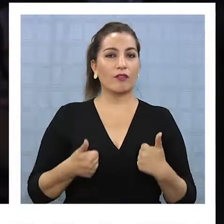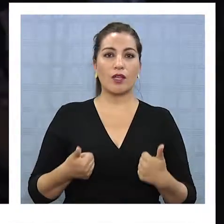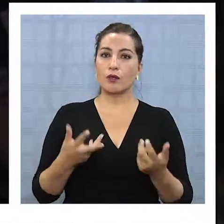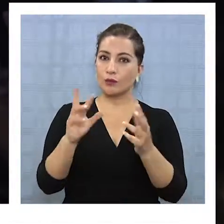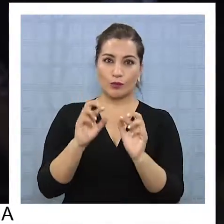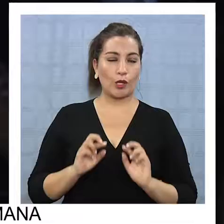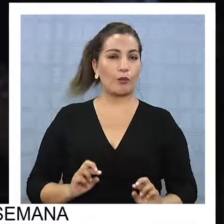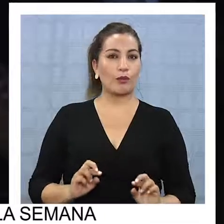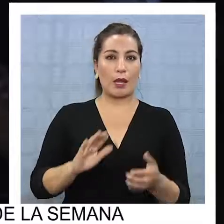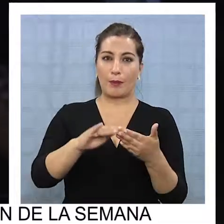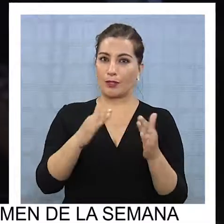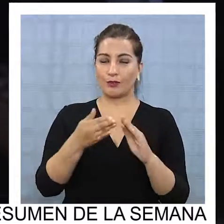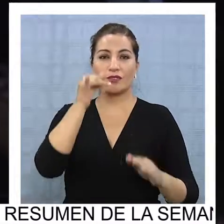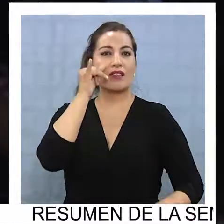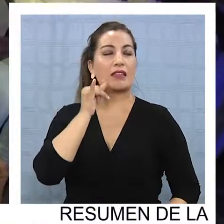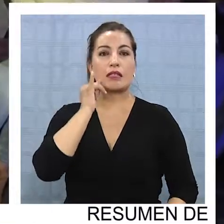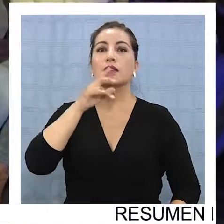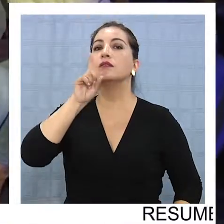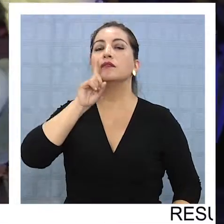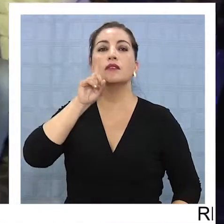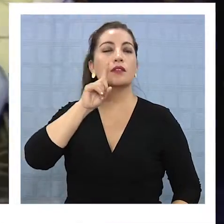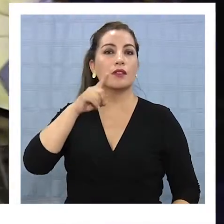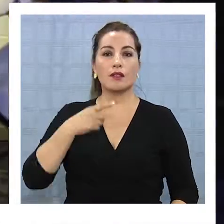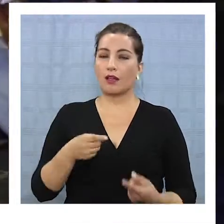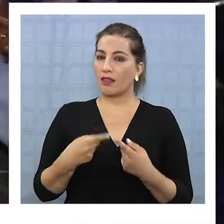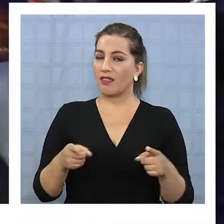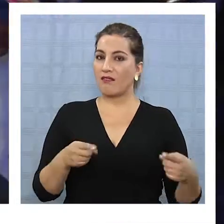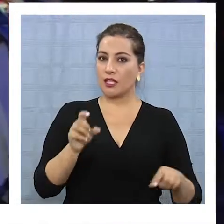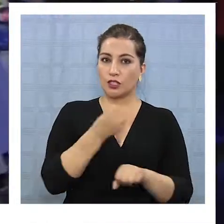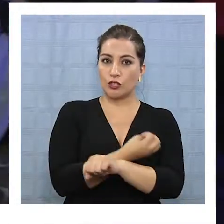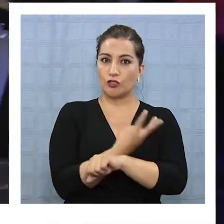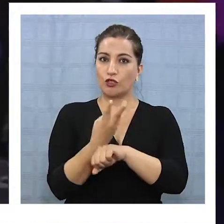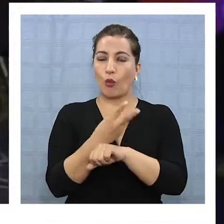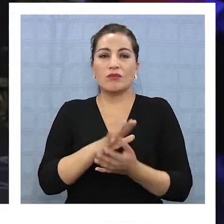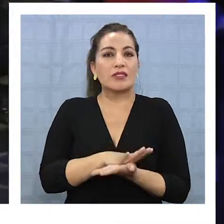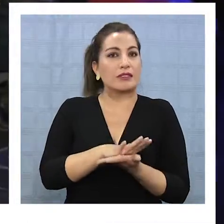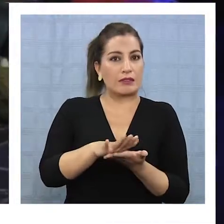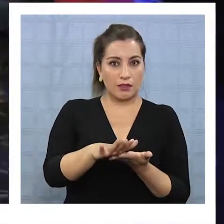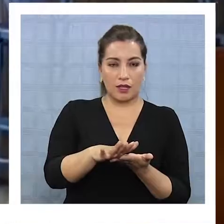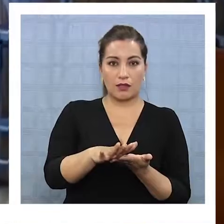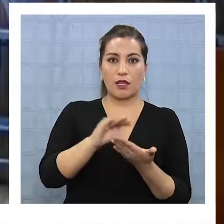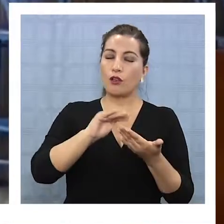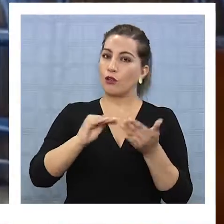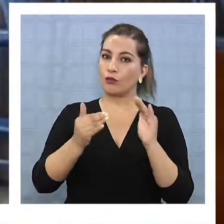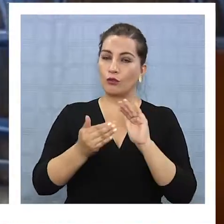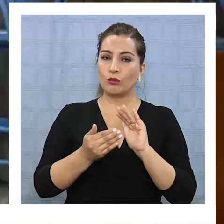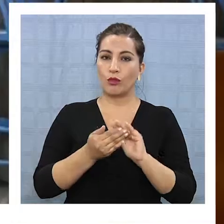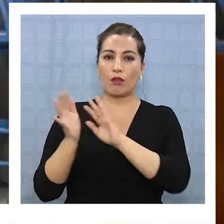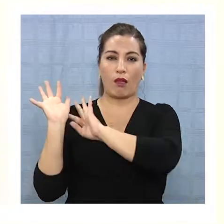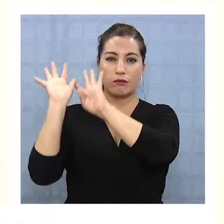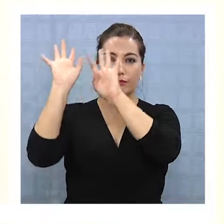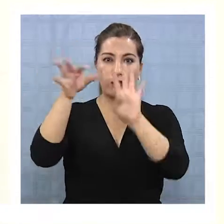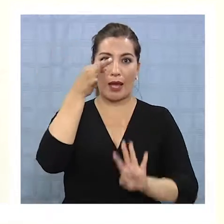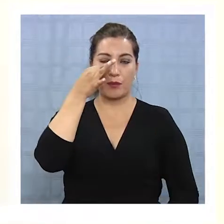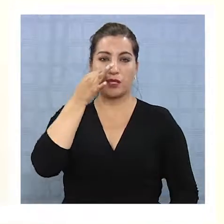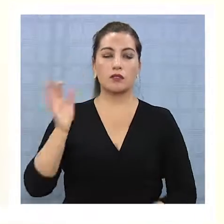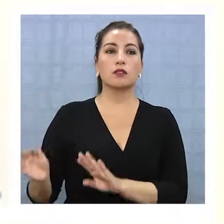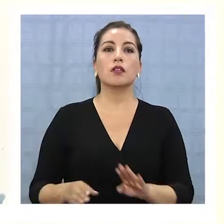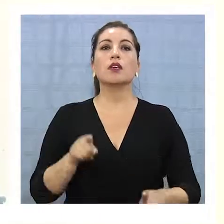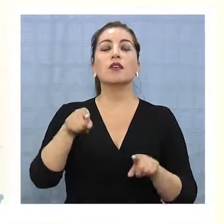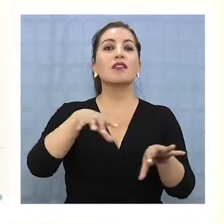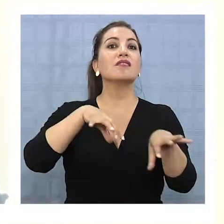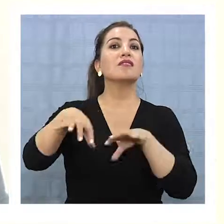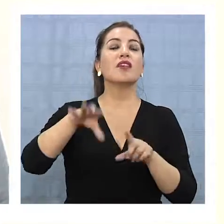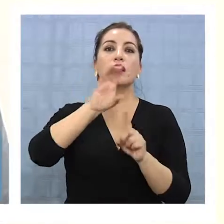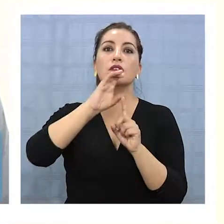una oportunidad para la comunidad de Iquique poder tener una serie de espectáculos gratis que llegan a toda la comunidad, digamos a toda la región. Estos eventos culturales